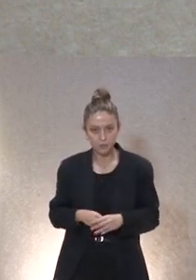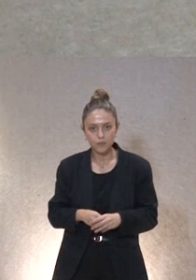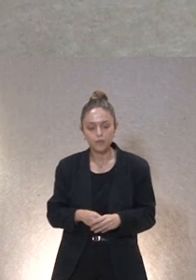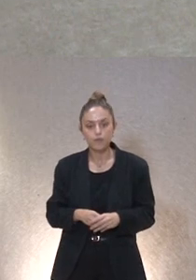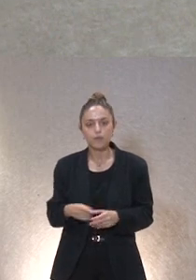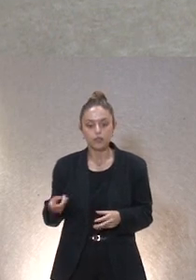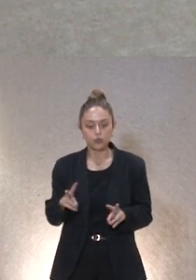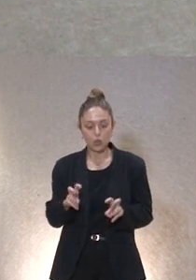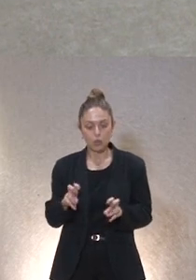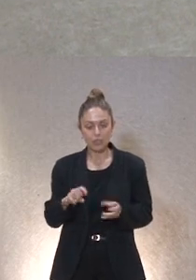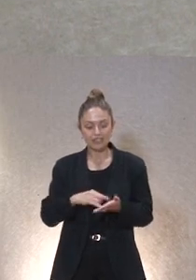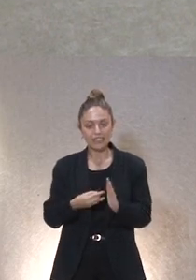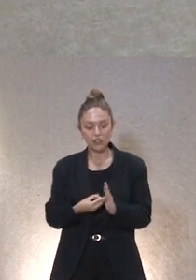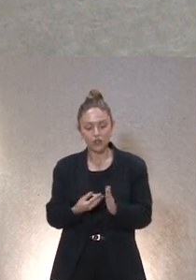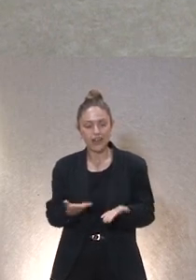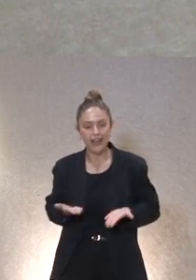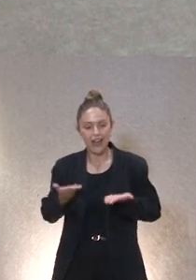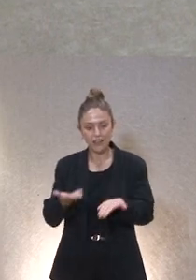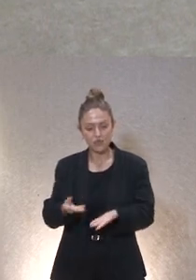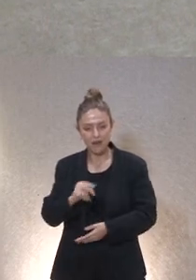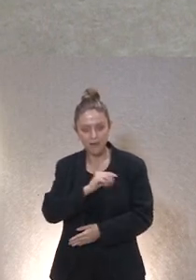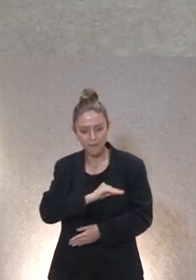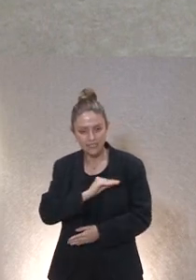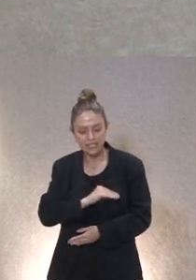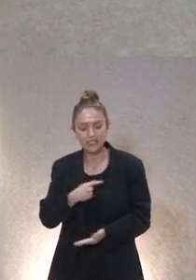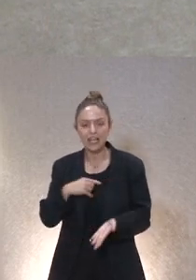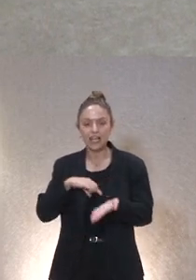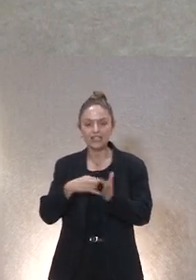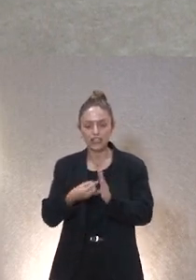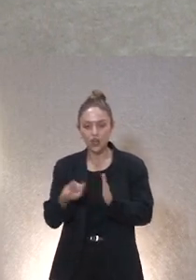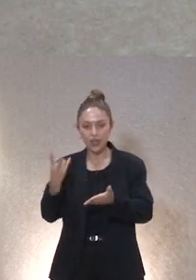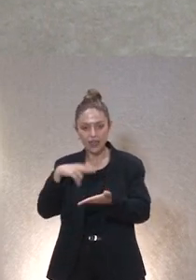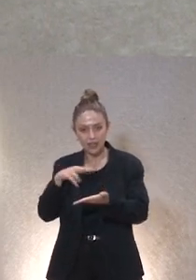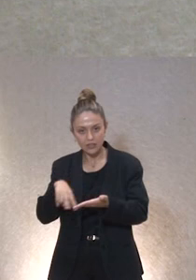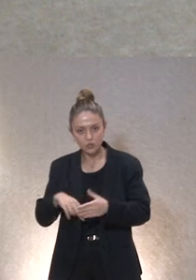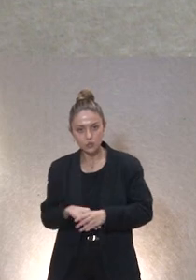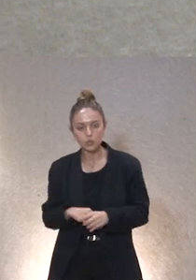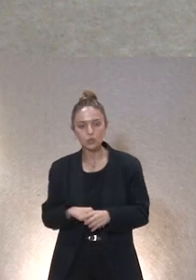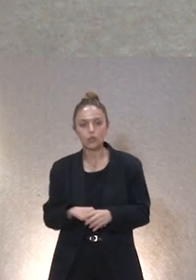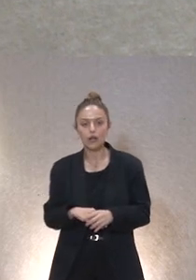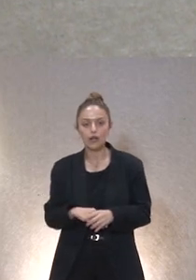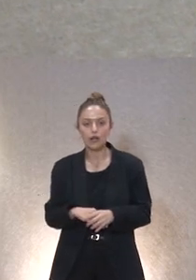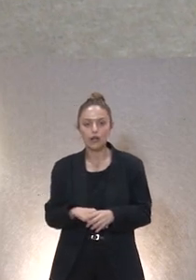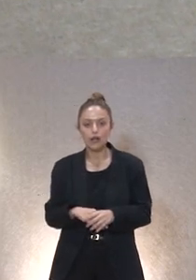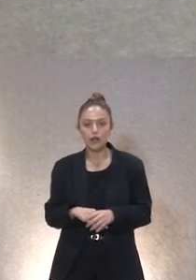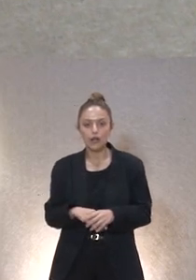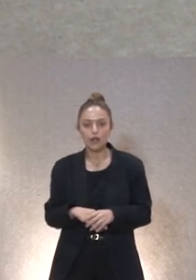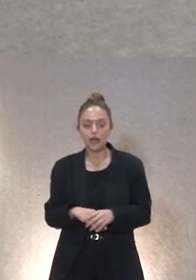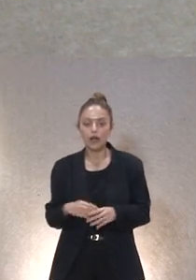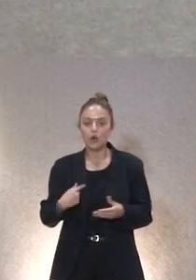las nuevas tecnologías nos pueden ayudar bastante nos pueden ayudar las tecnologías de lectura es decir o de expresión de